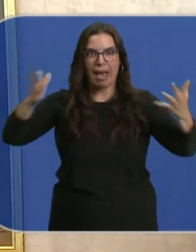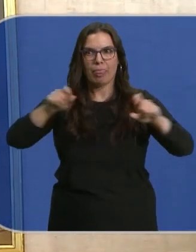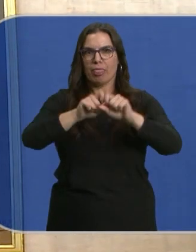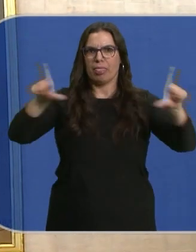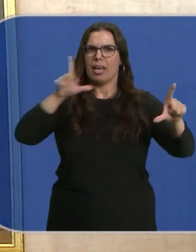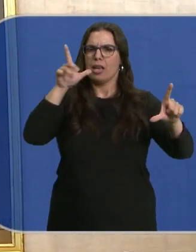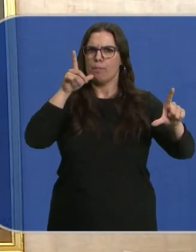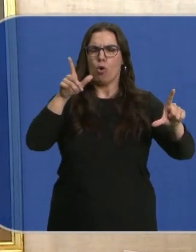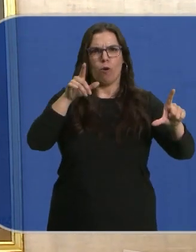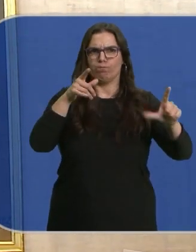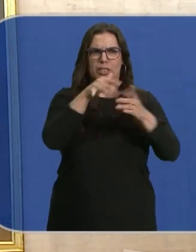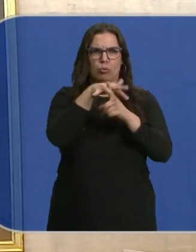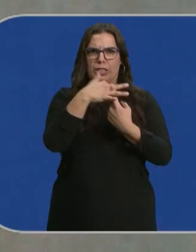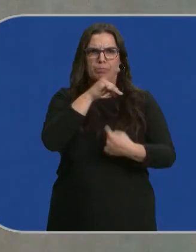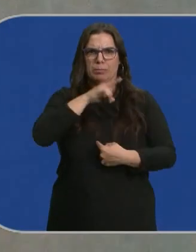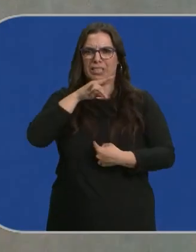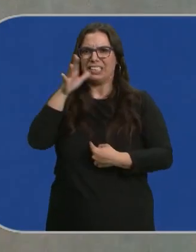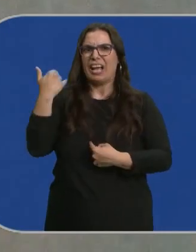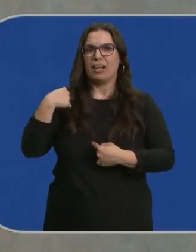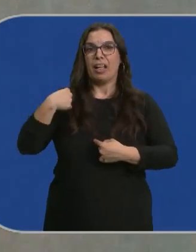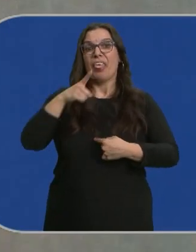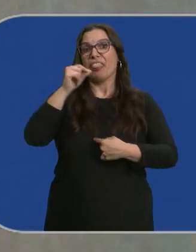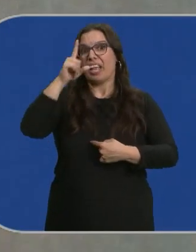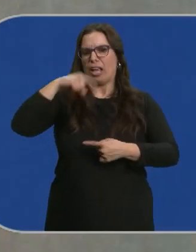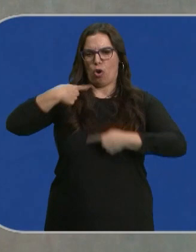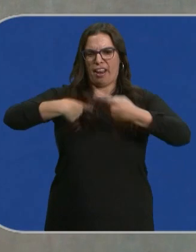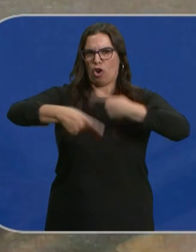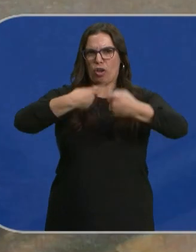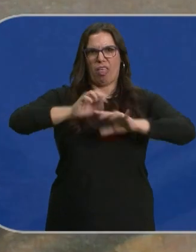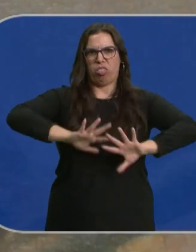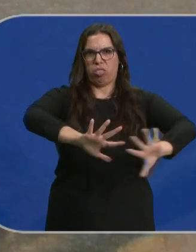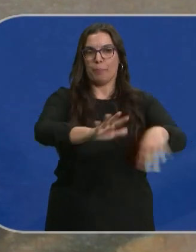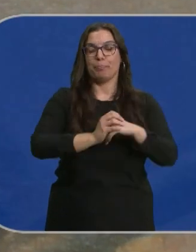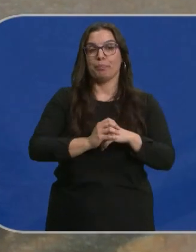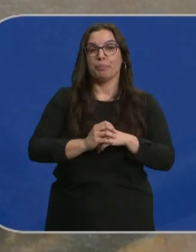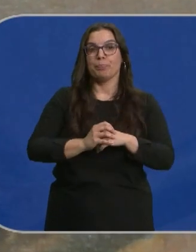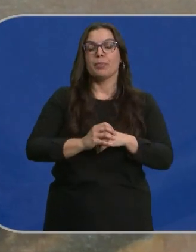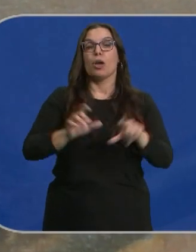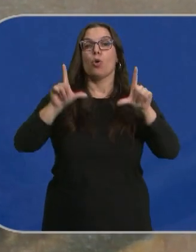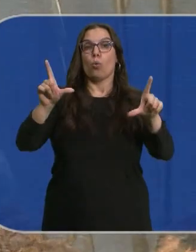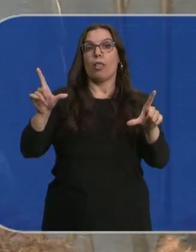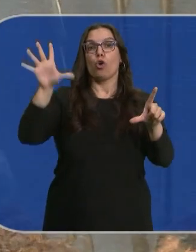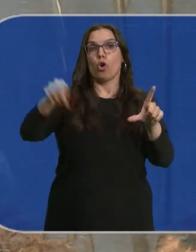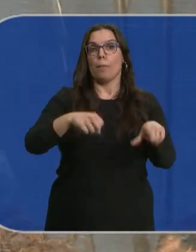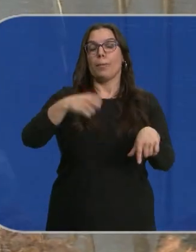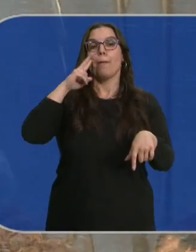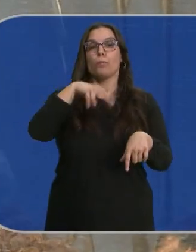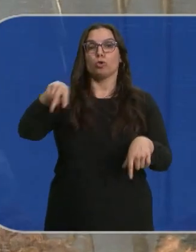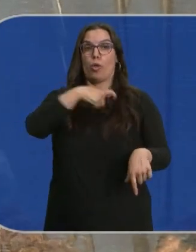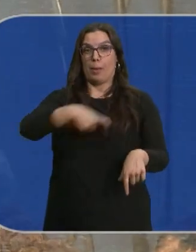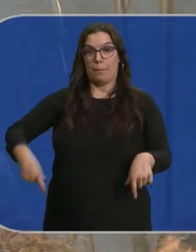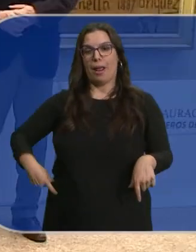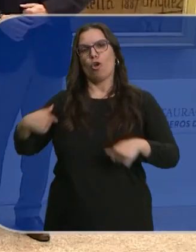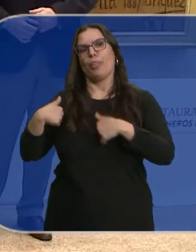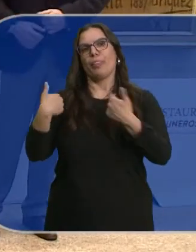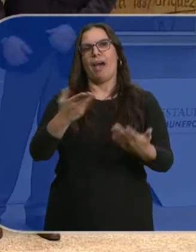por el deterioro que presentaba la obra que llevaba 100 años enrollada en malas condiciones. El cuadro, que fue adquirido por el Museo del Prado, ha sido cedido a